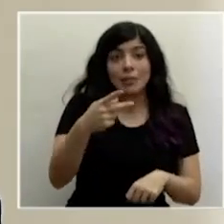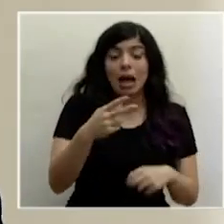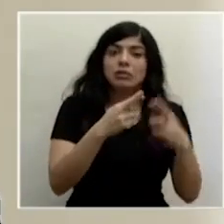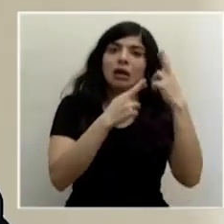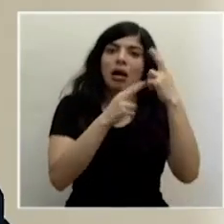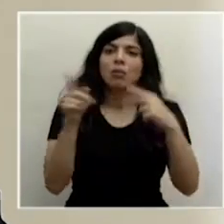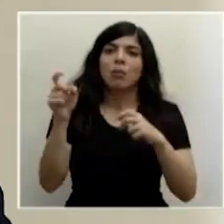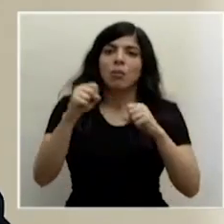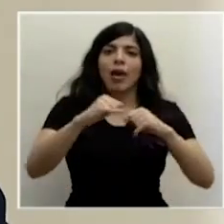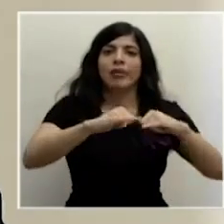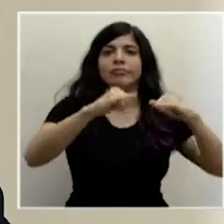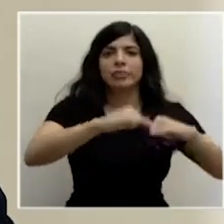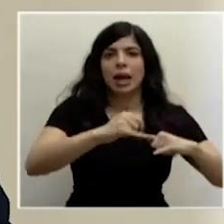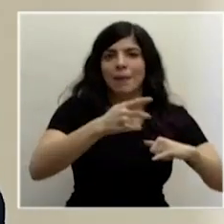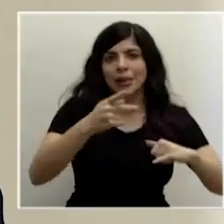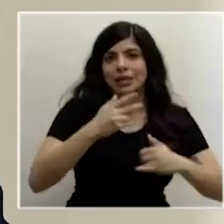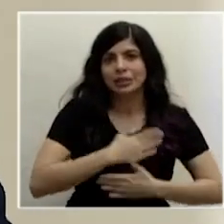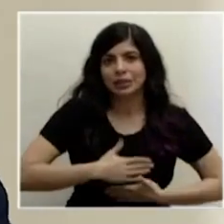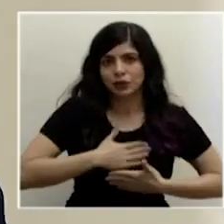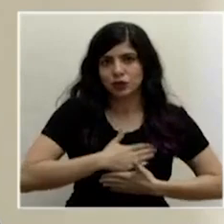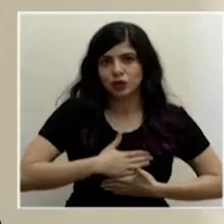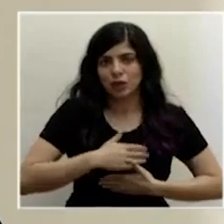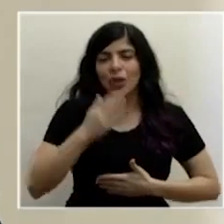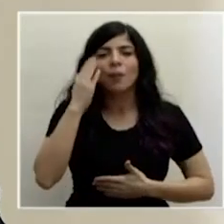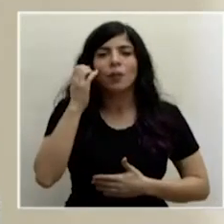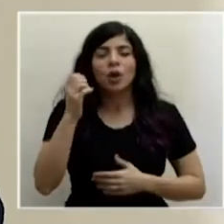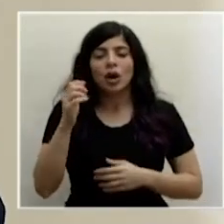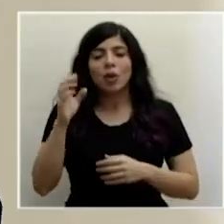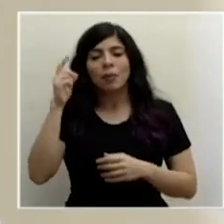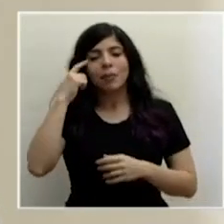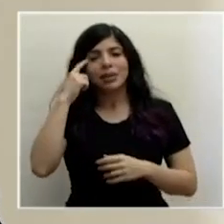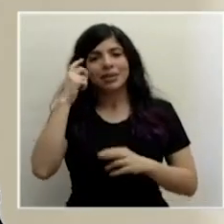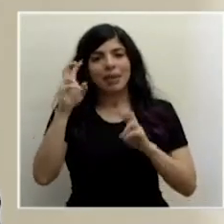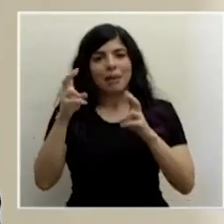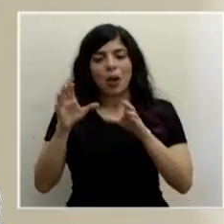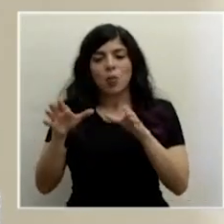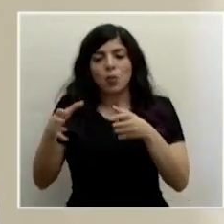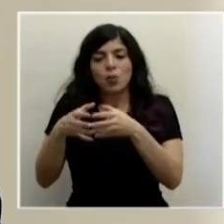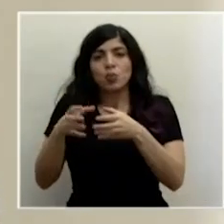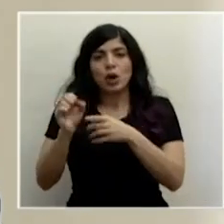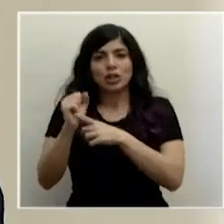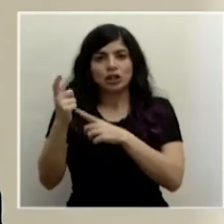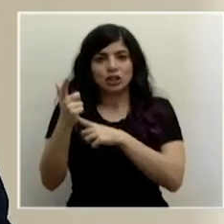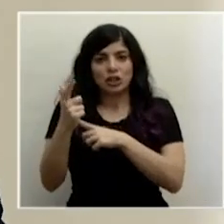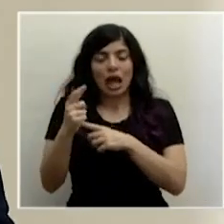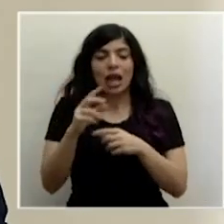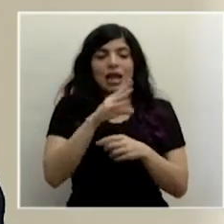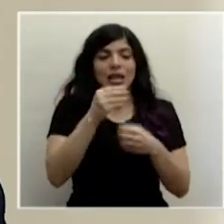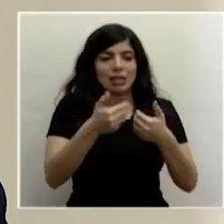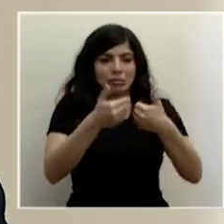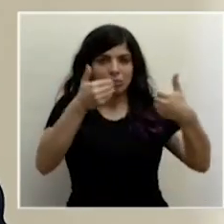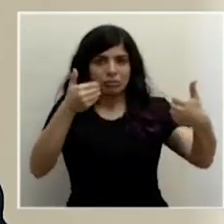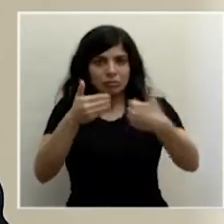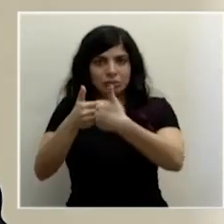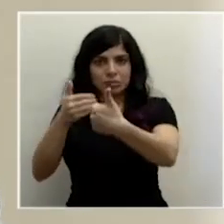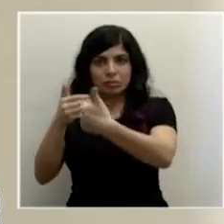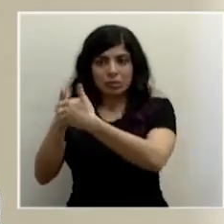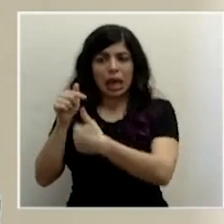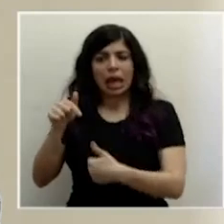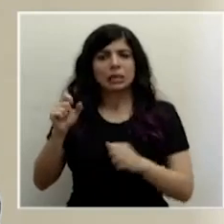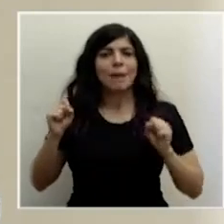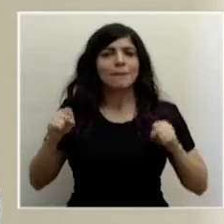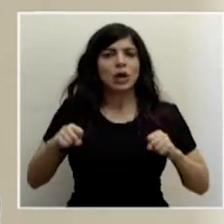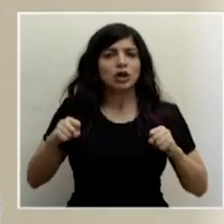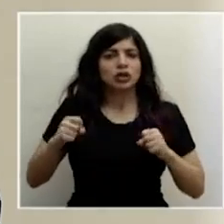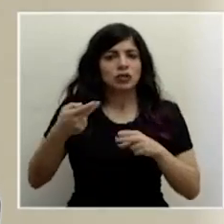playa, basado en este concepto de la burbuja y el distanciamiento social y creo que es algo bastante factible